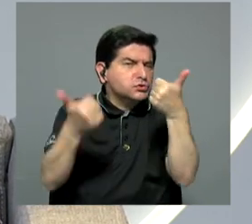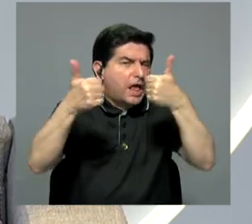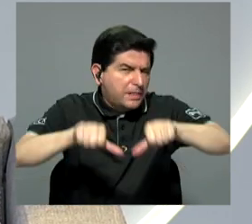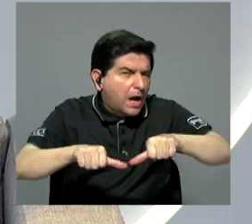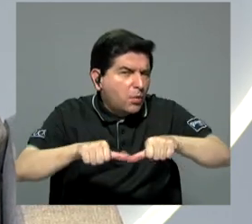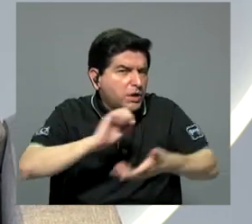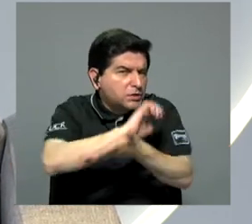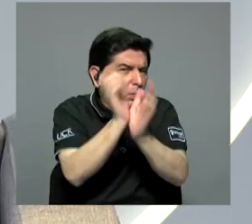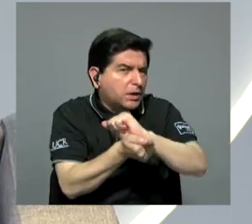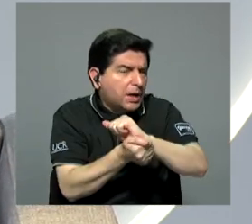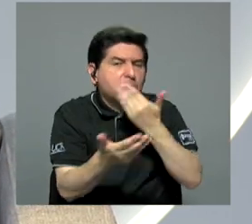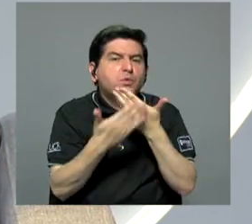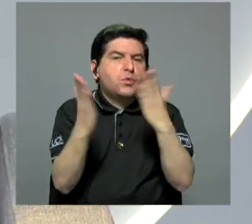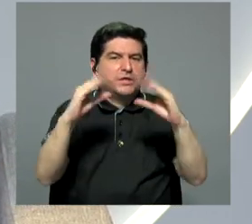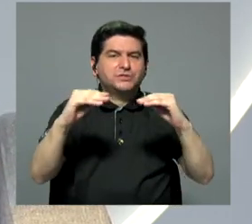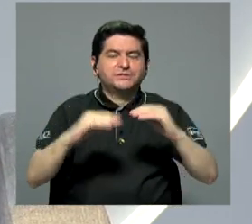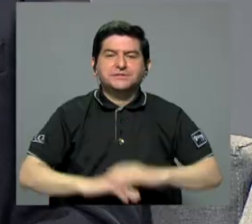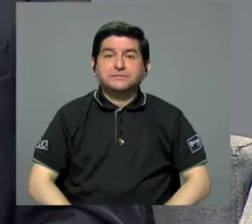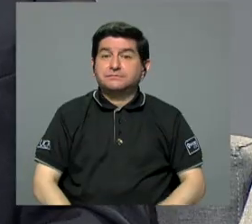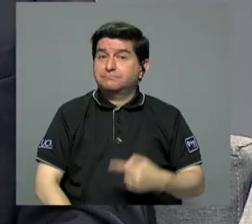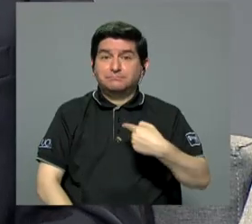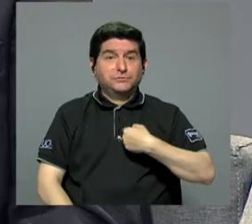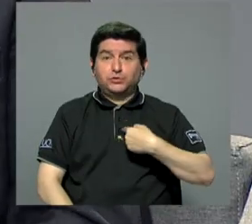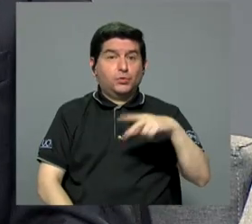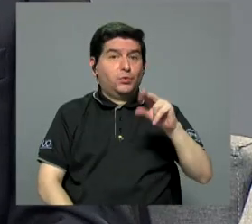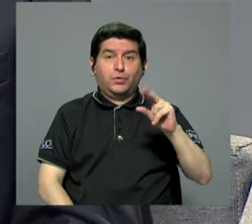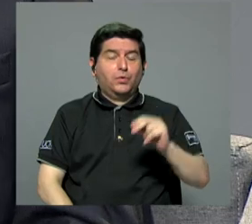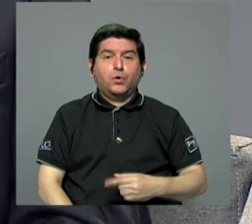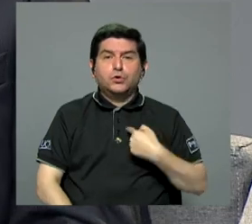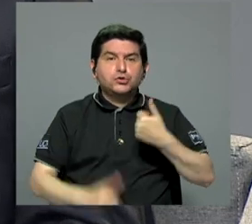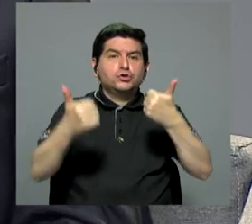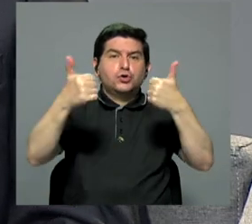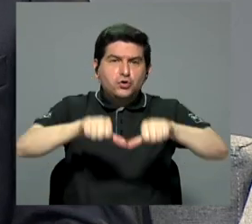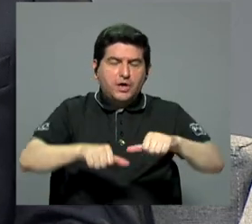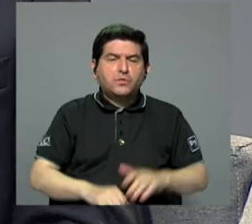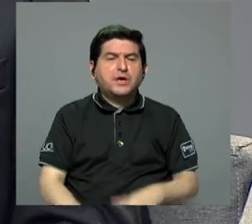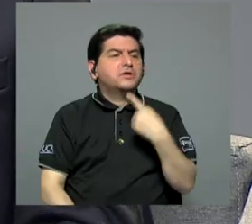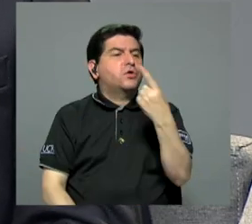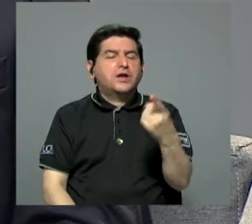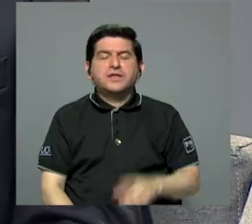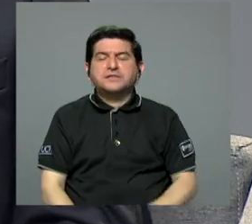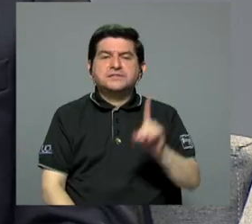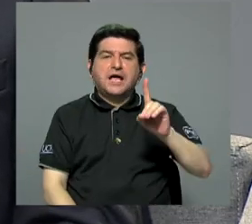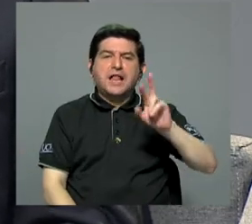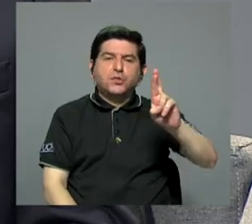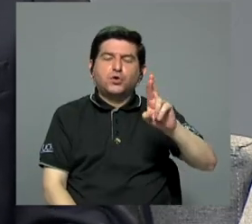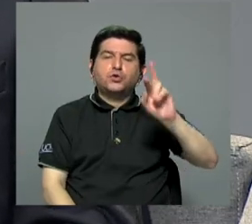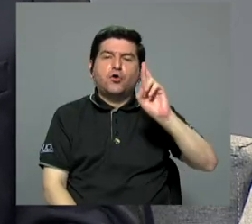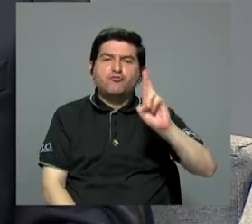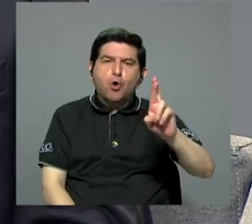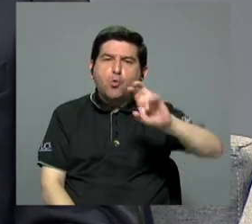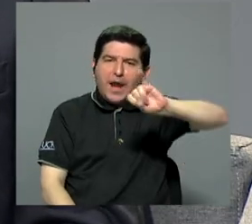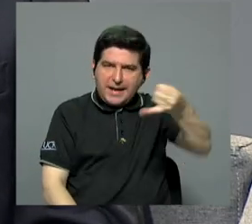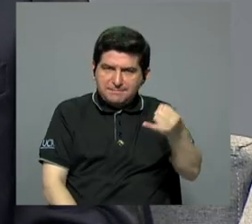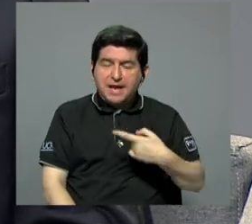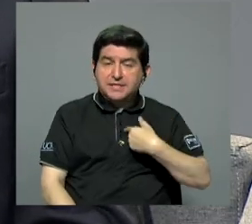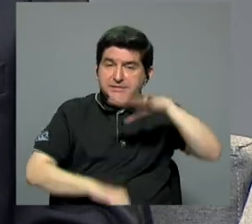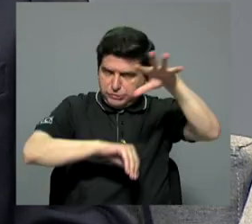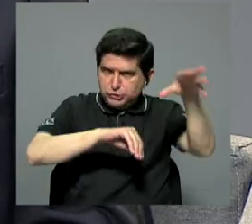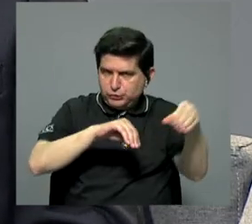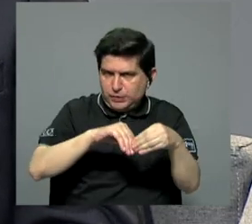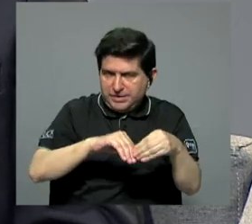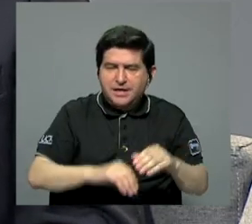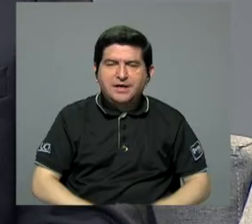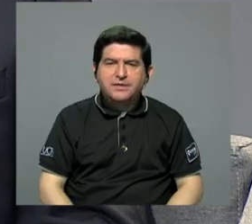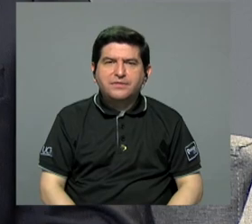de acuerdo con estas reformas? Buenas noches. No, yo, doña Laura, coincido en mucho en lo que dice el doctor Roland y le agrego, por